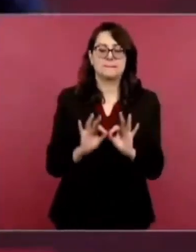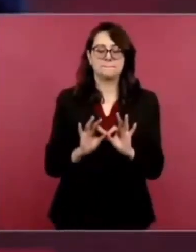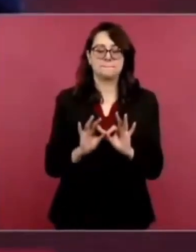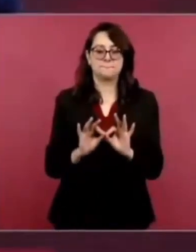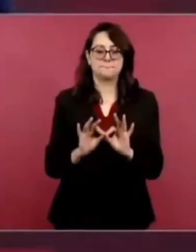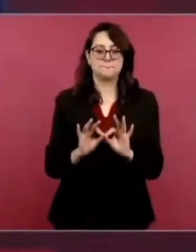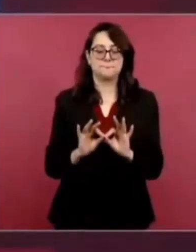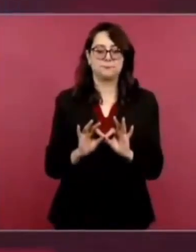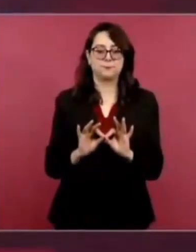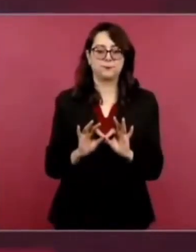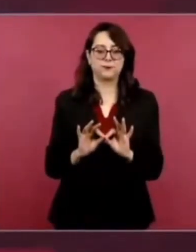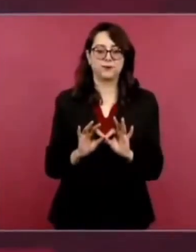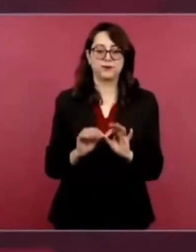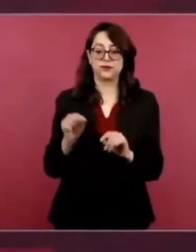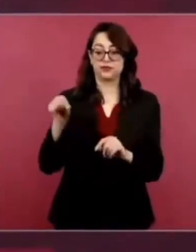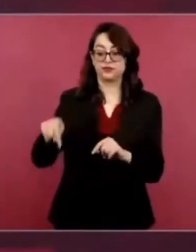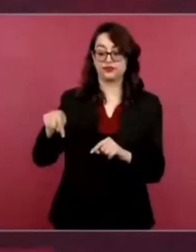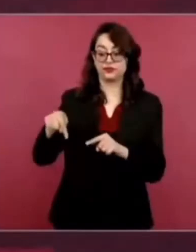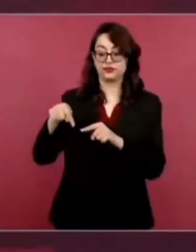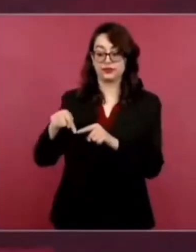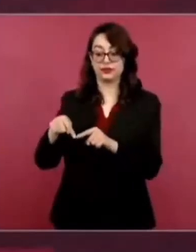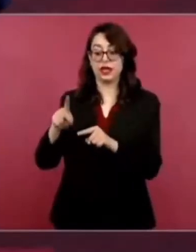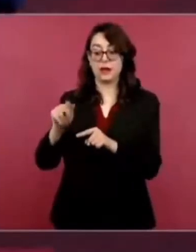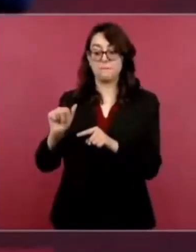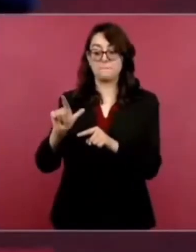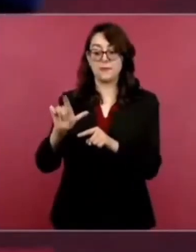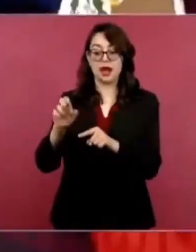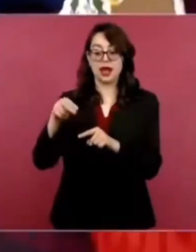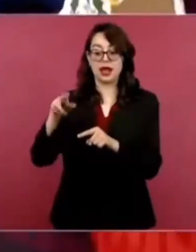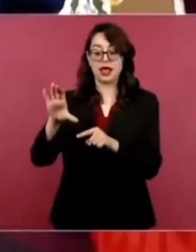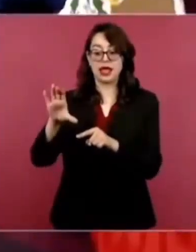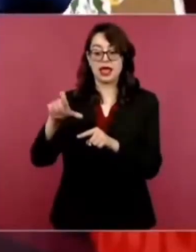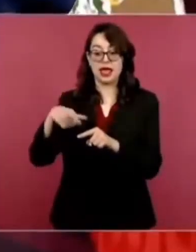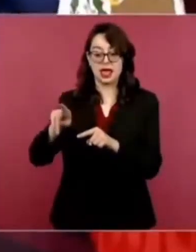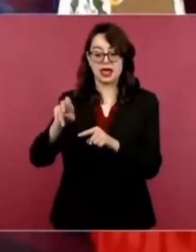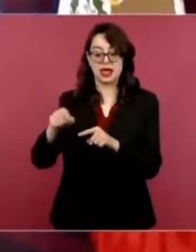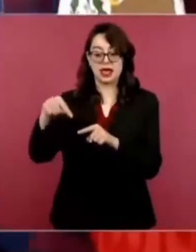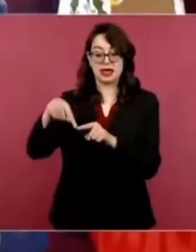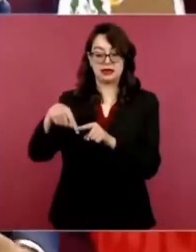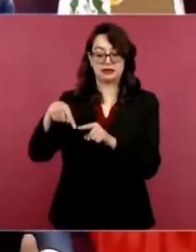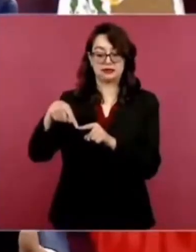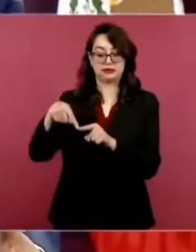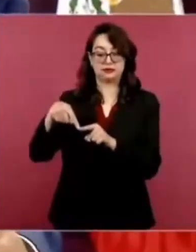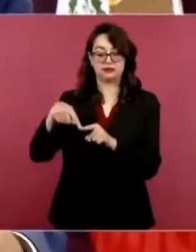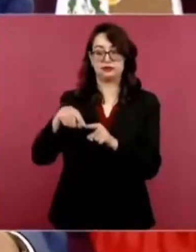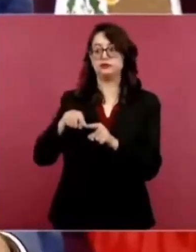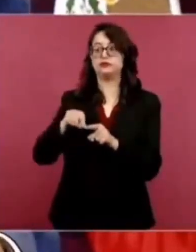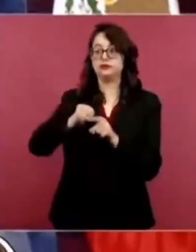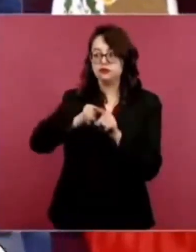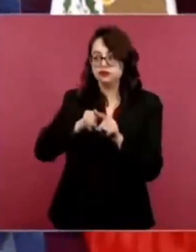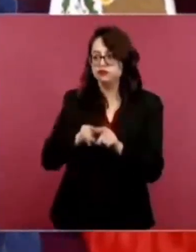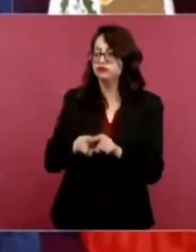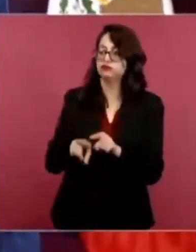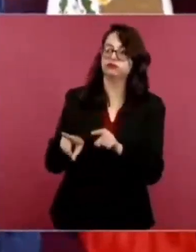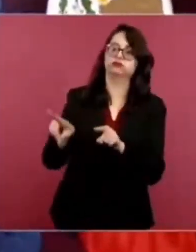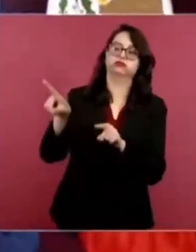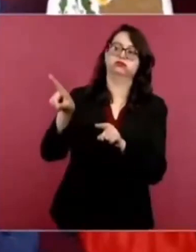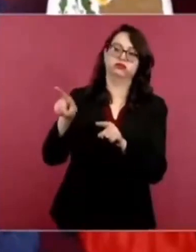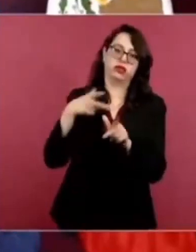de Palenque ya inicia el Tren Maya, que es toda la península.